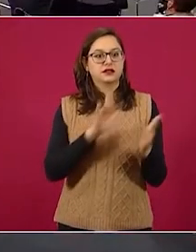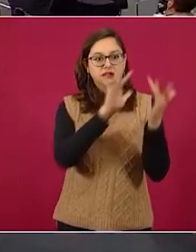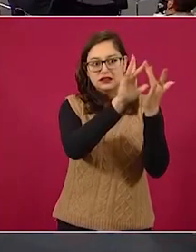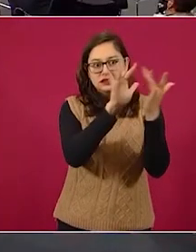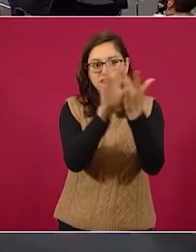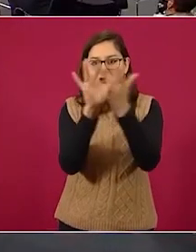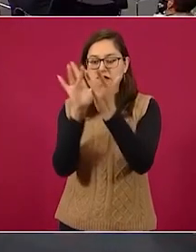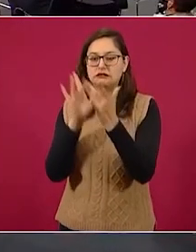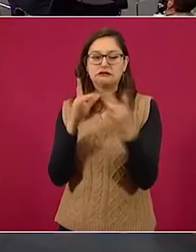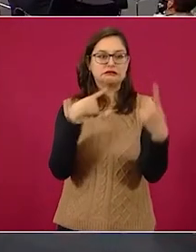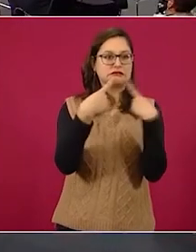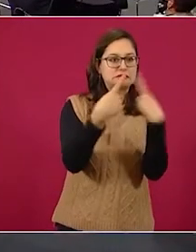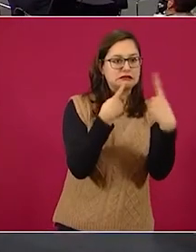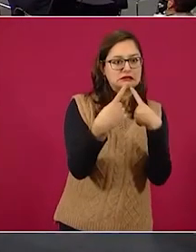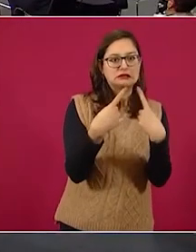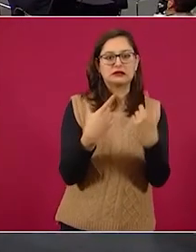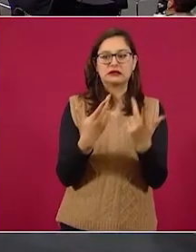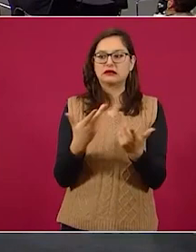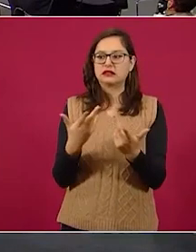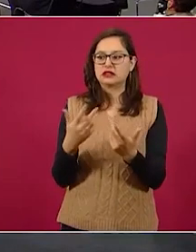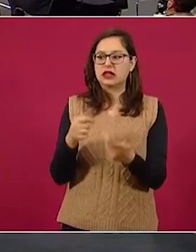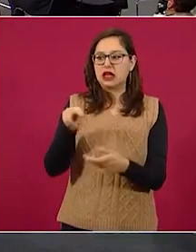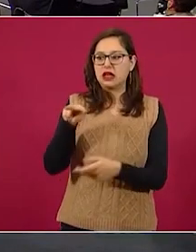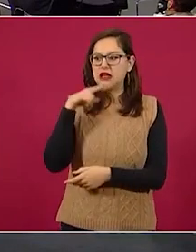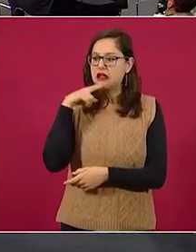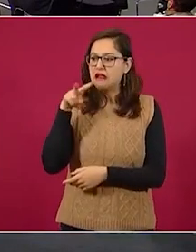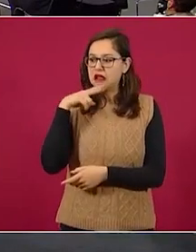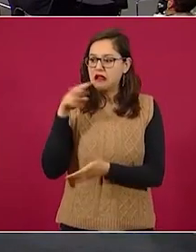para estar poniendo obstáculos.